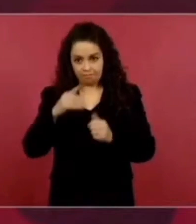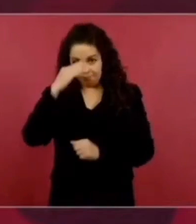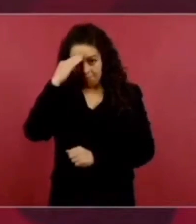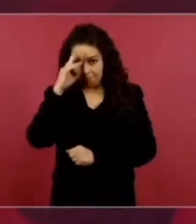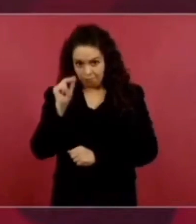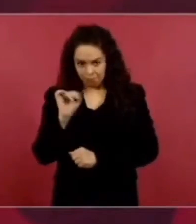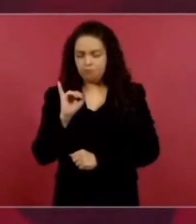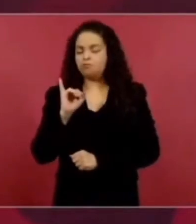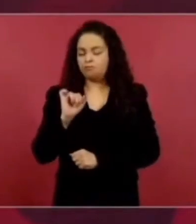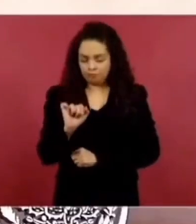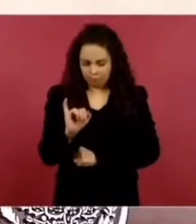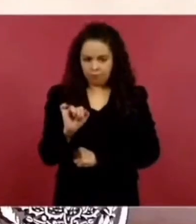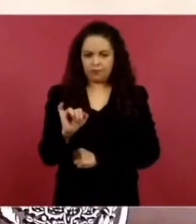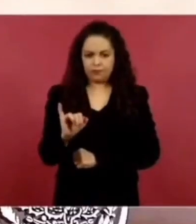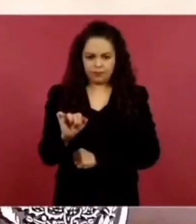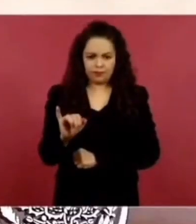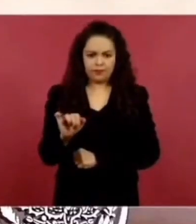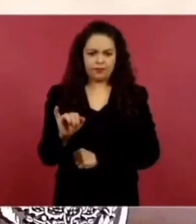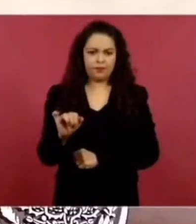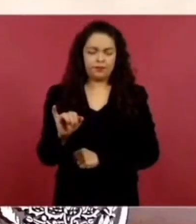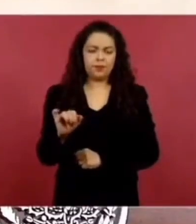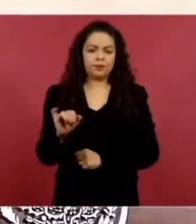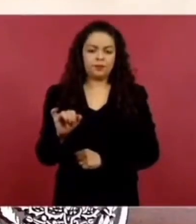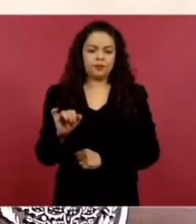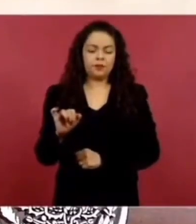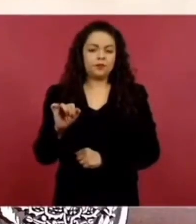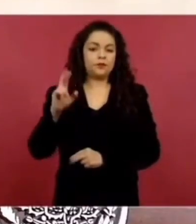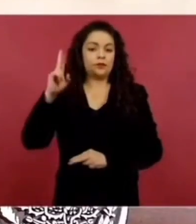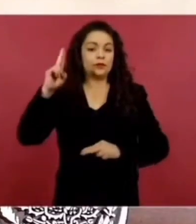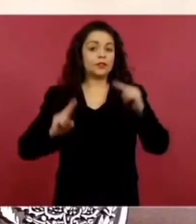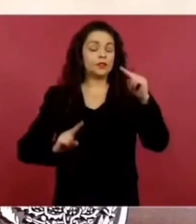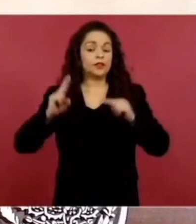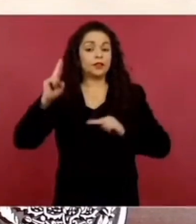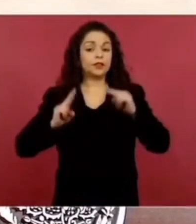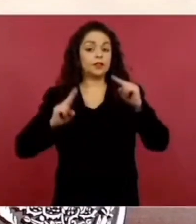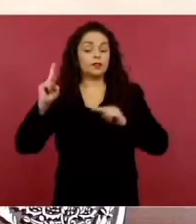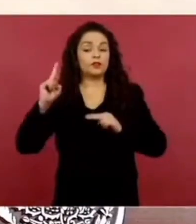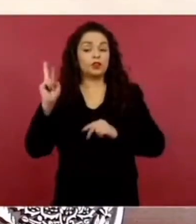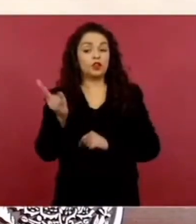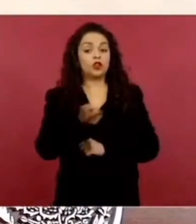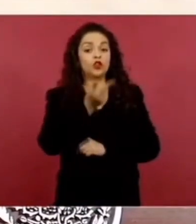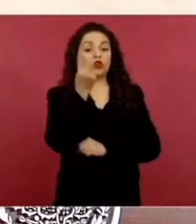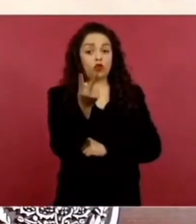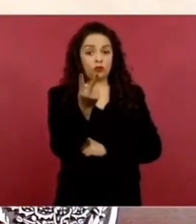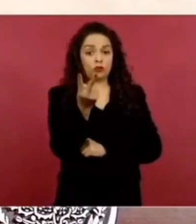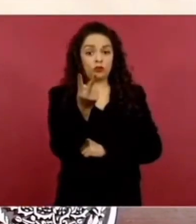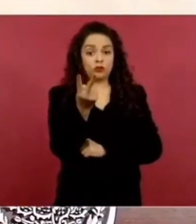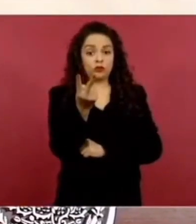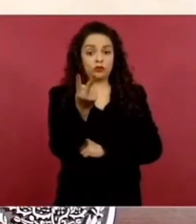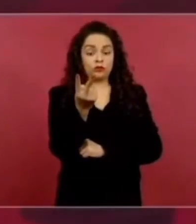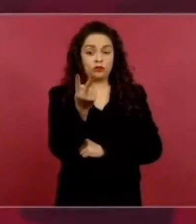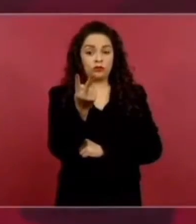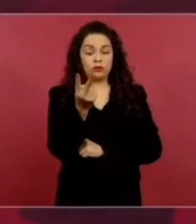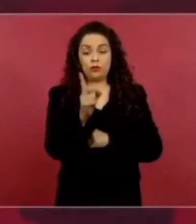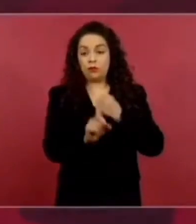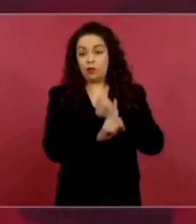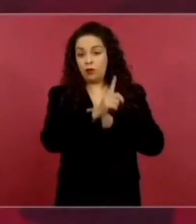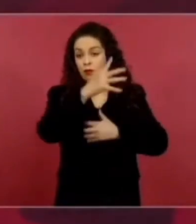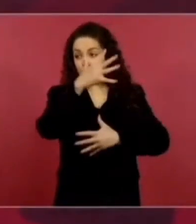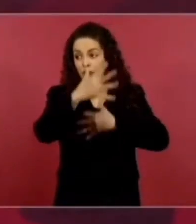Hay dos planos, dos niveles para atender el problema de la inseguridad, de la violencia. Uno